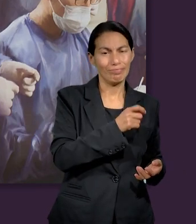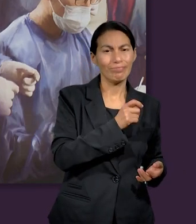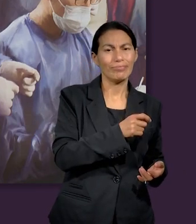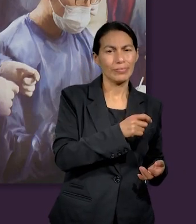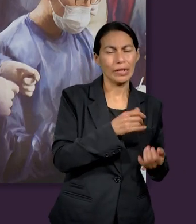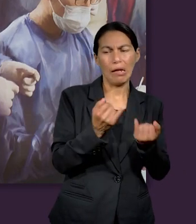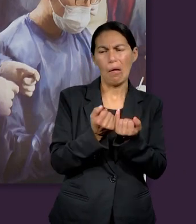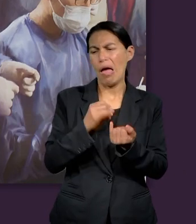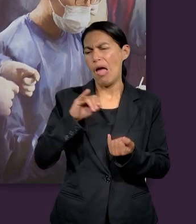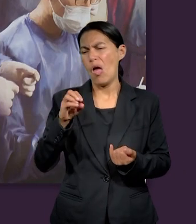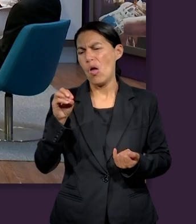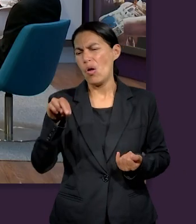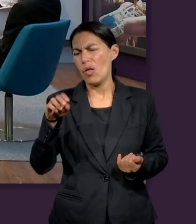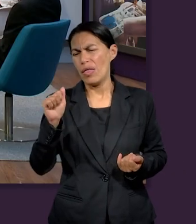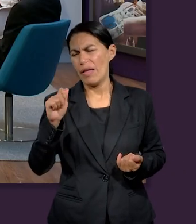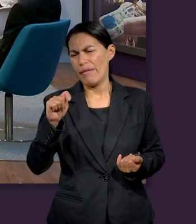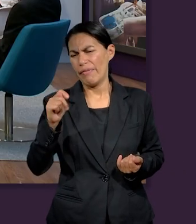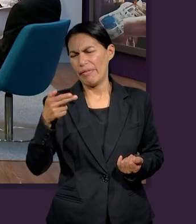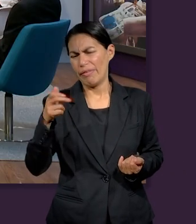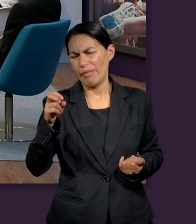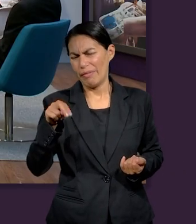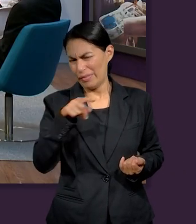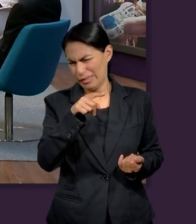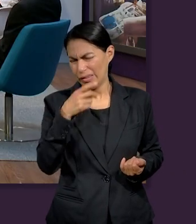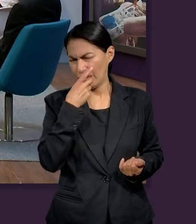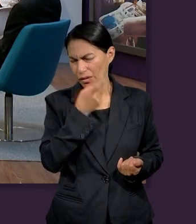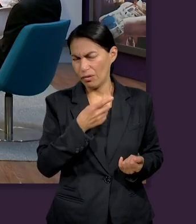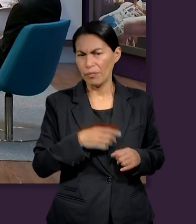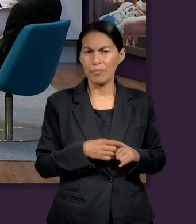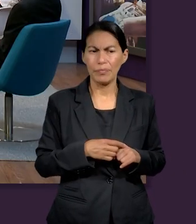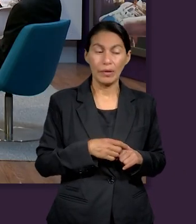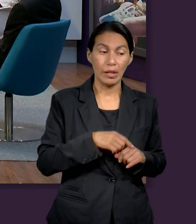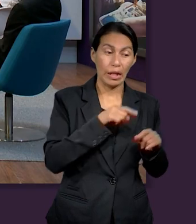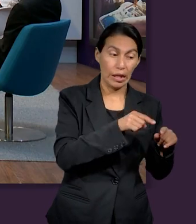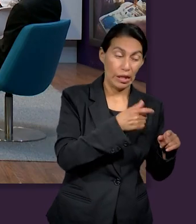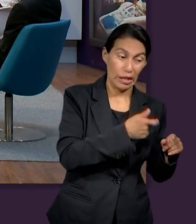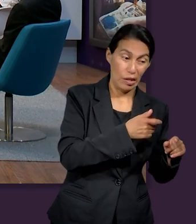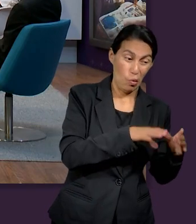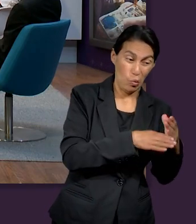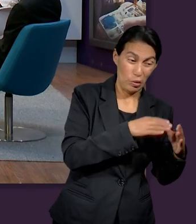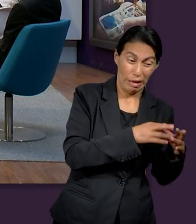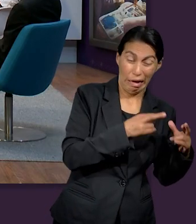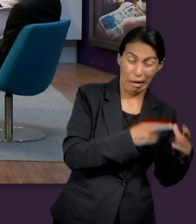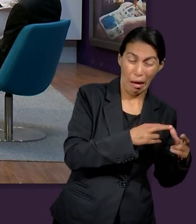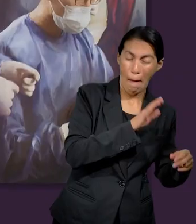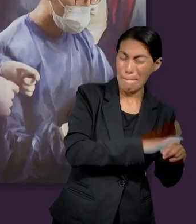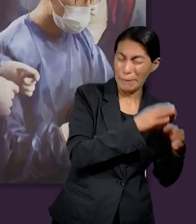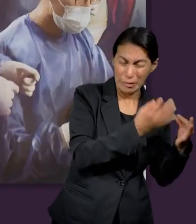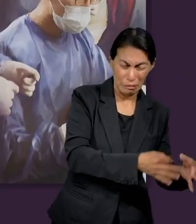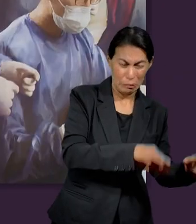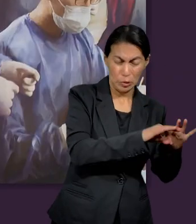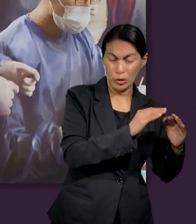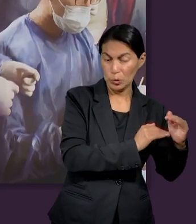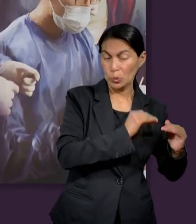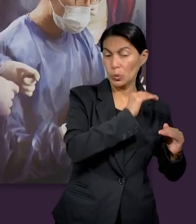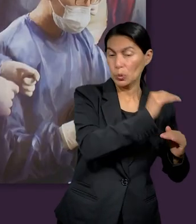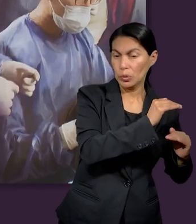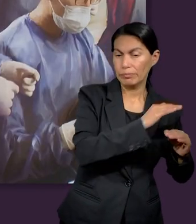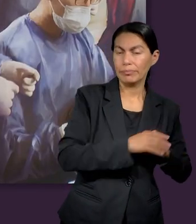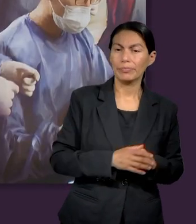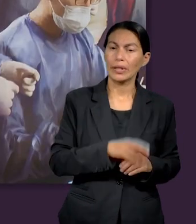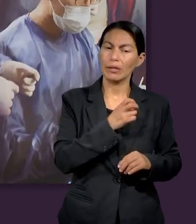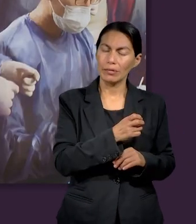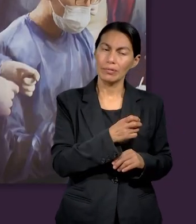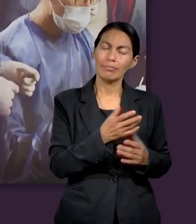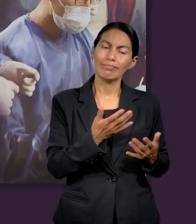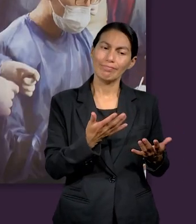representaba, como dijo Jonathan, era a lo mejor lo que ocupaba el primer lugar en su vida. Entonces, sí era